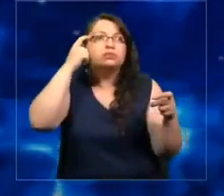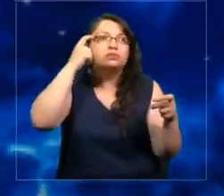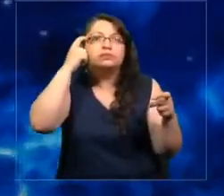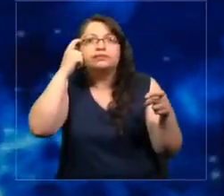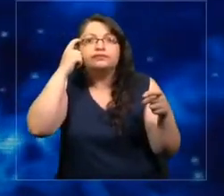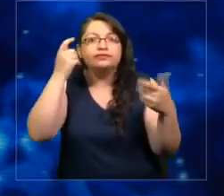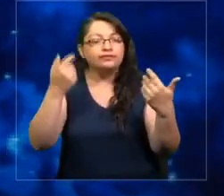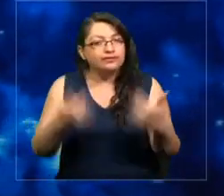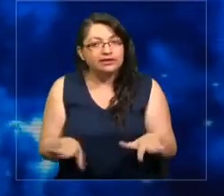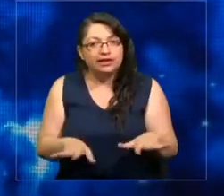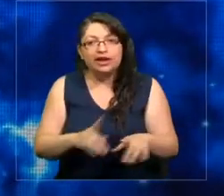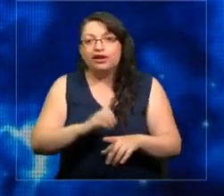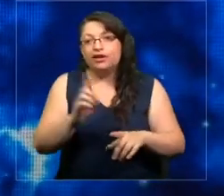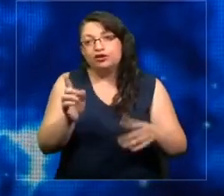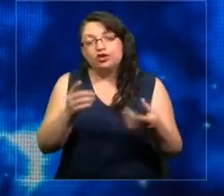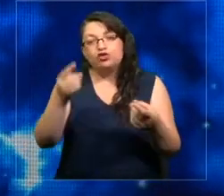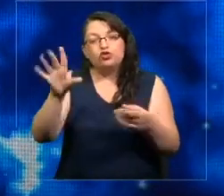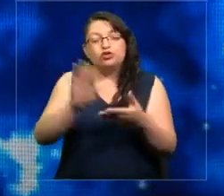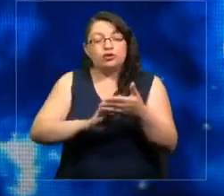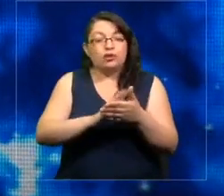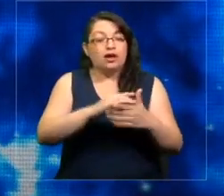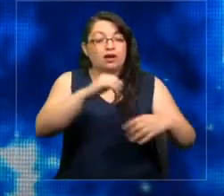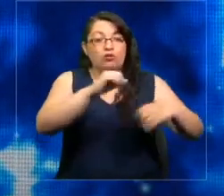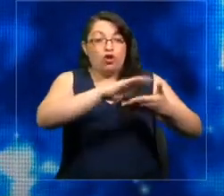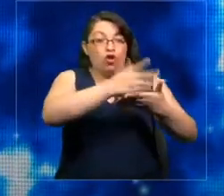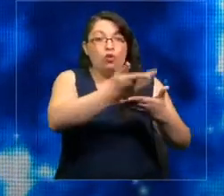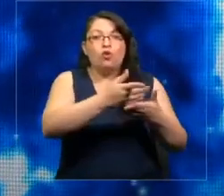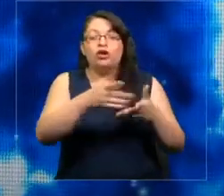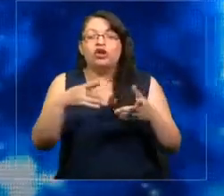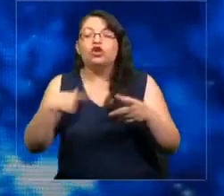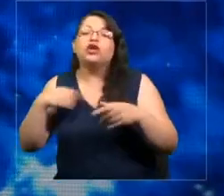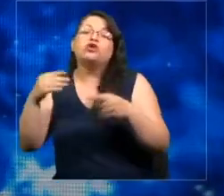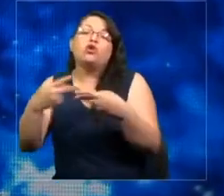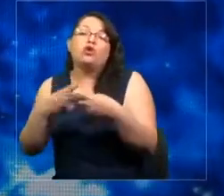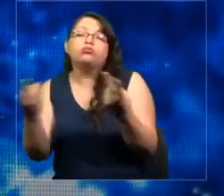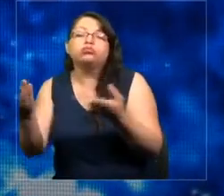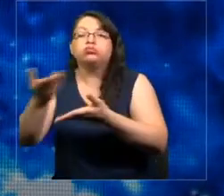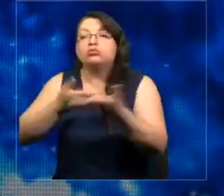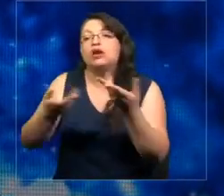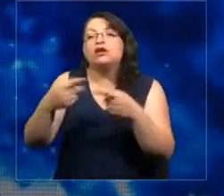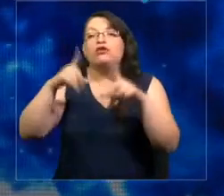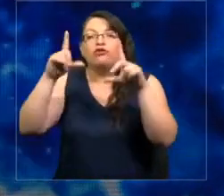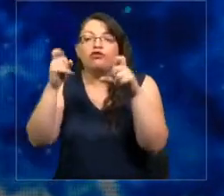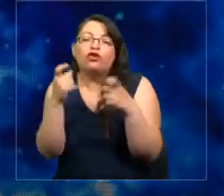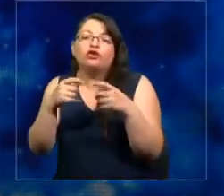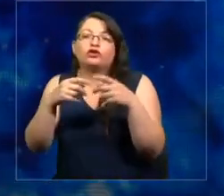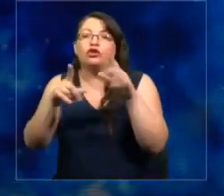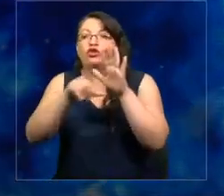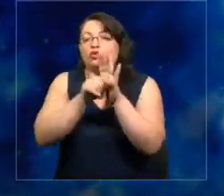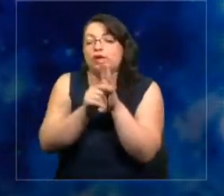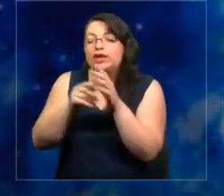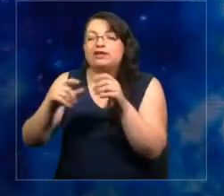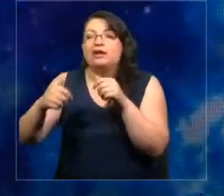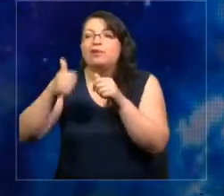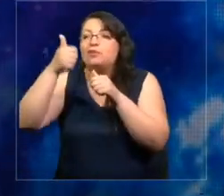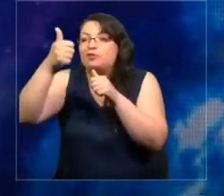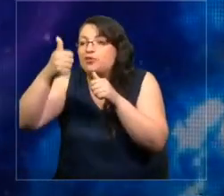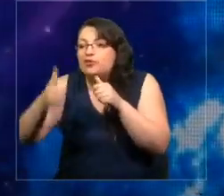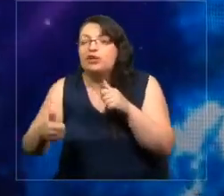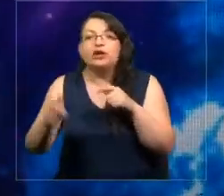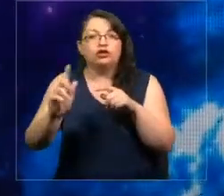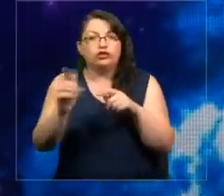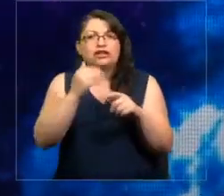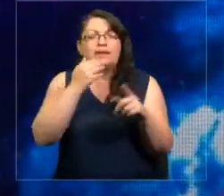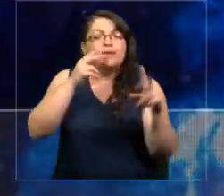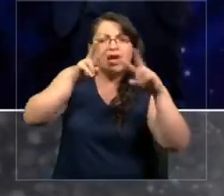no solamente las máquinas recogen lo que yo comparto, mis fotos, mis tweets, mis likes, sino que además analicen mis